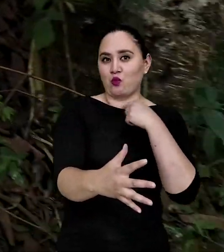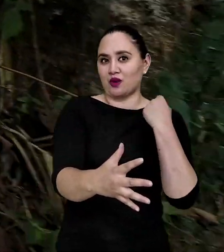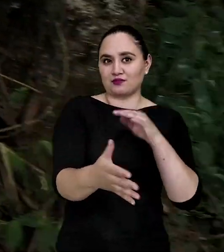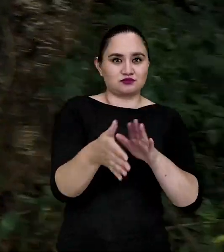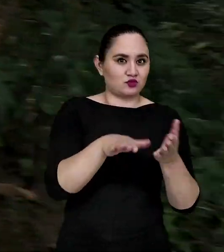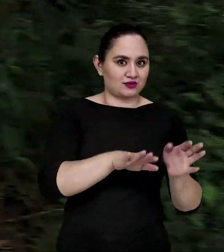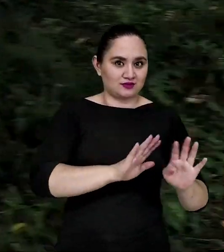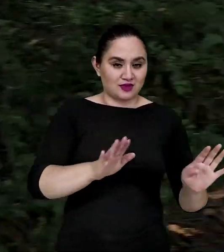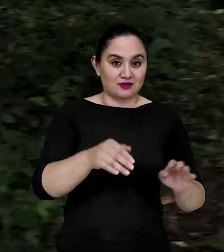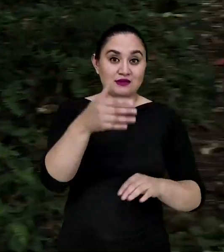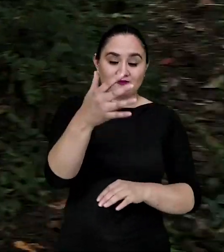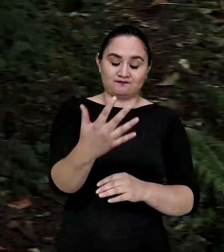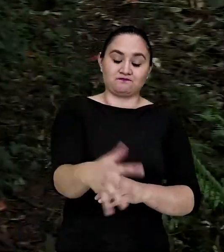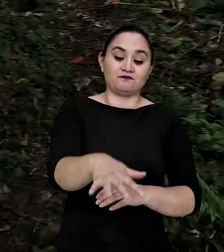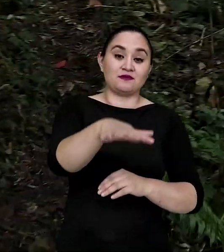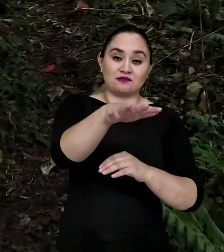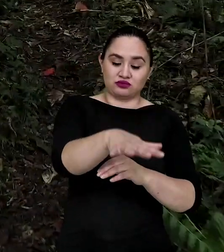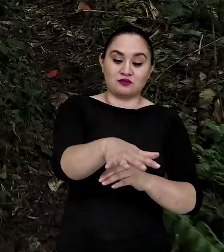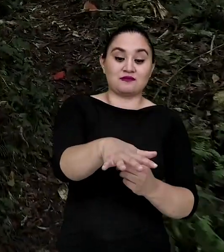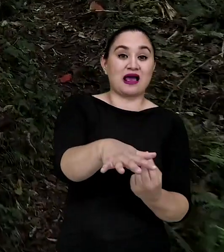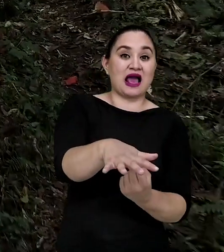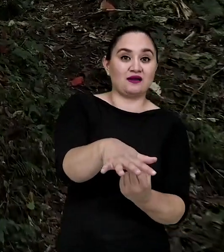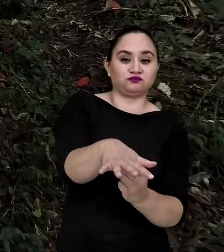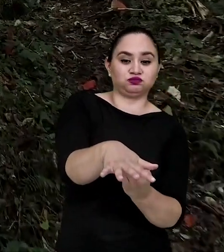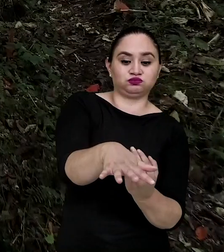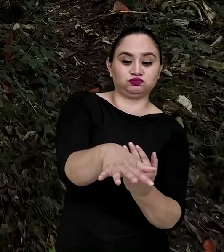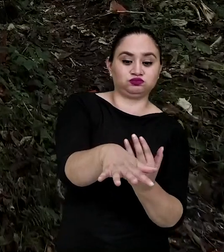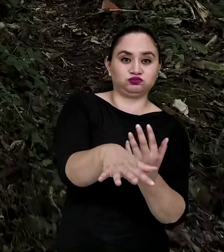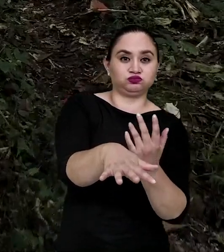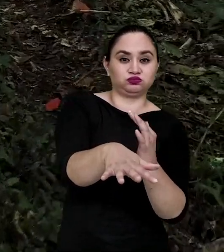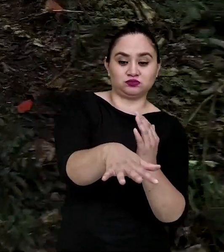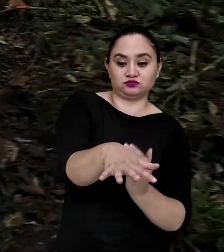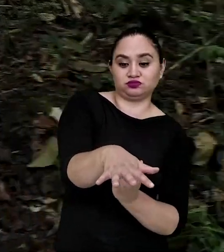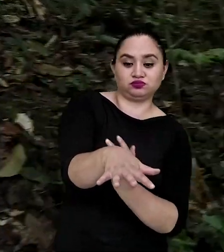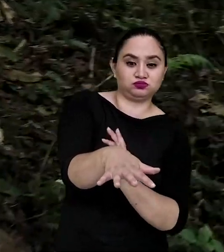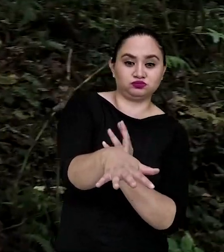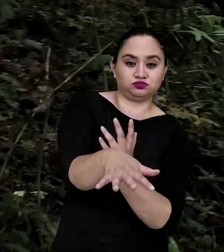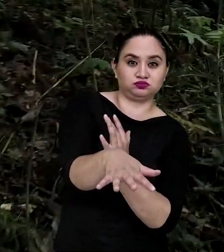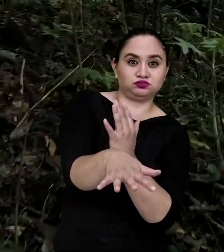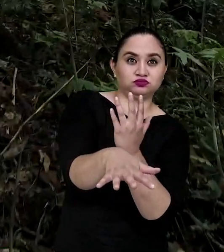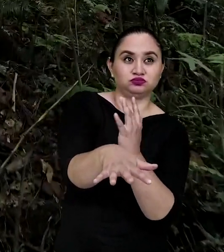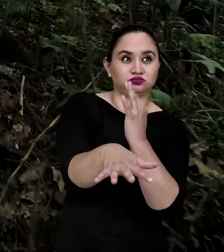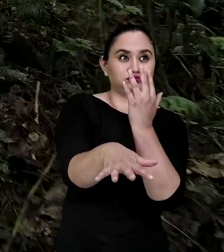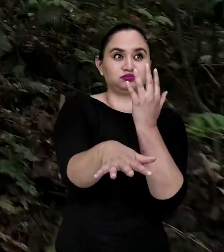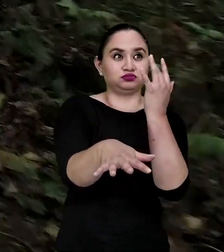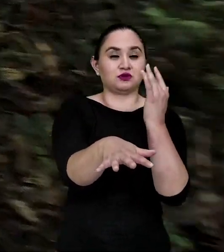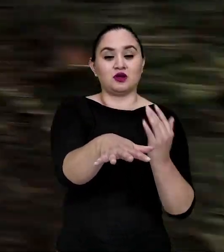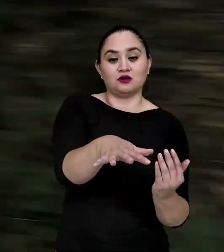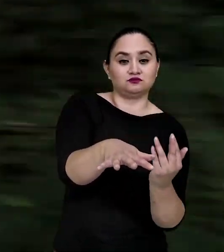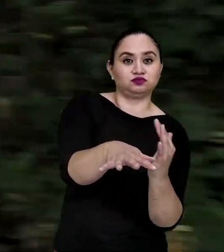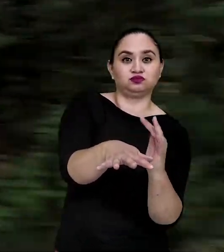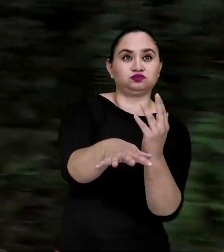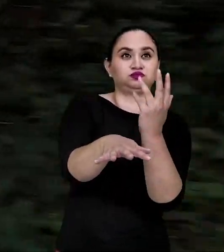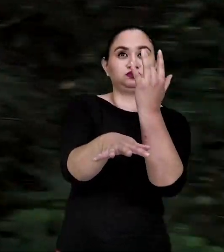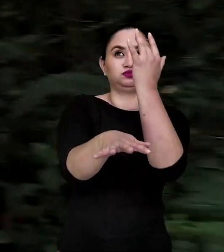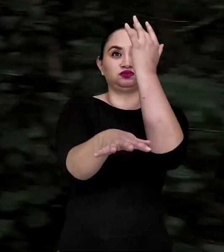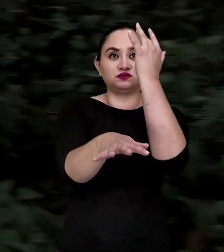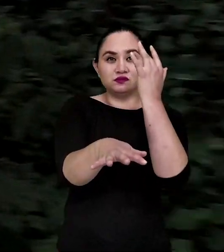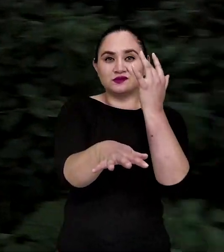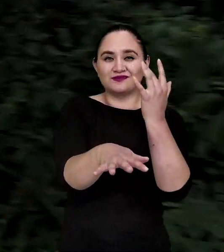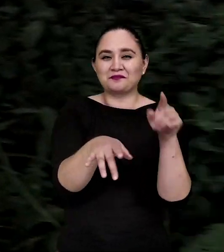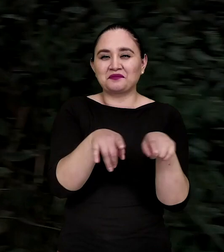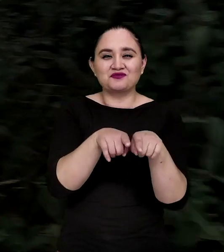va a traer más vida. Hay plantas que están esperando que se caiga un árbol para poder crecer, para obtener luz. Es una